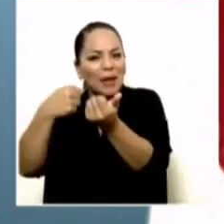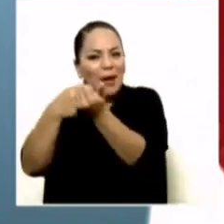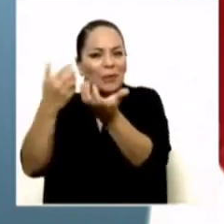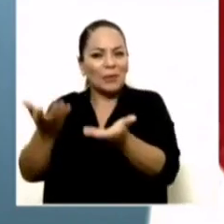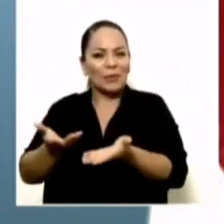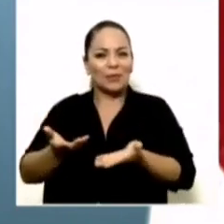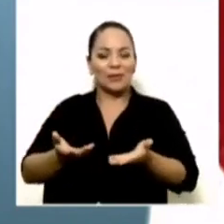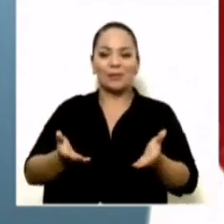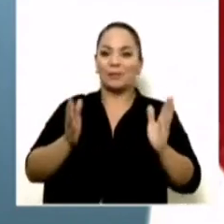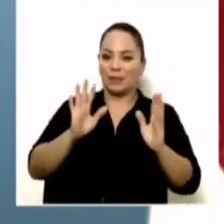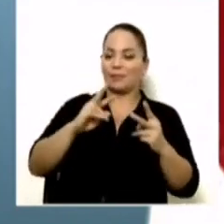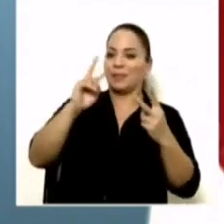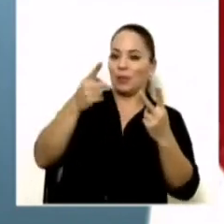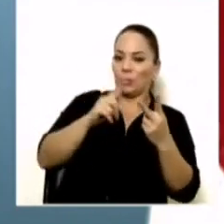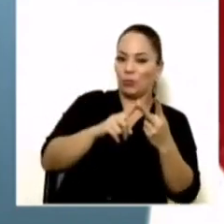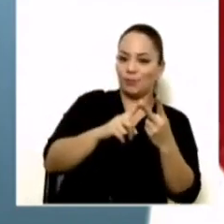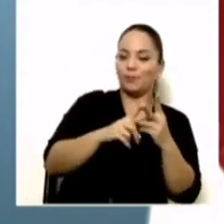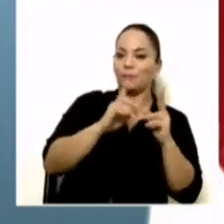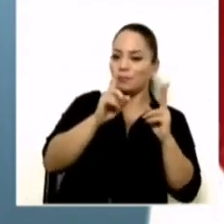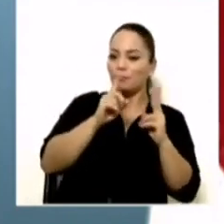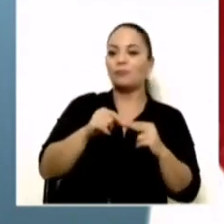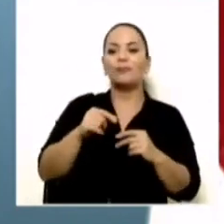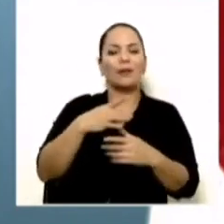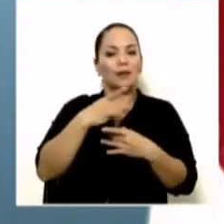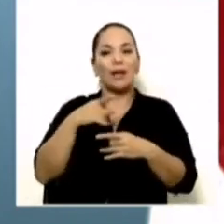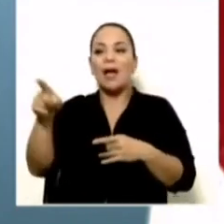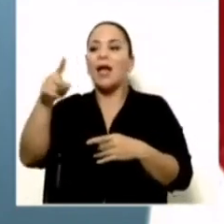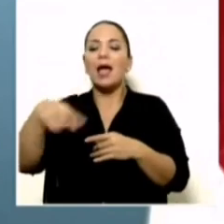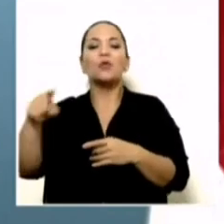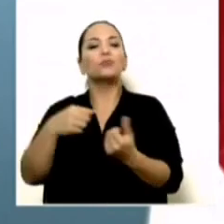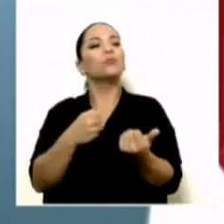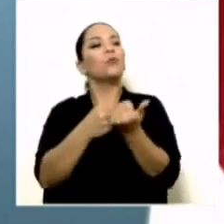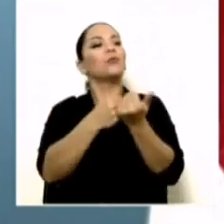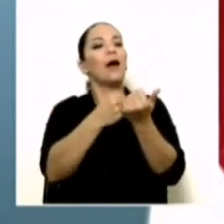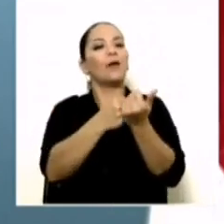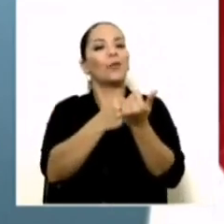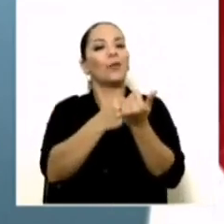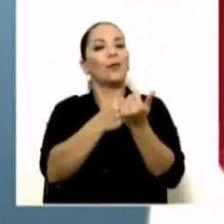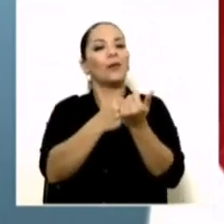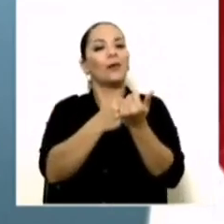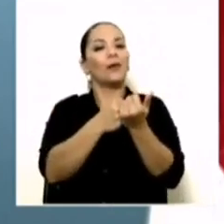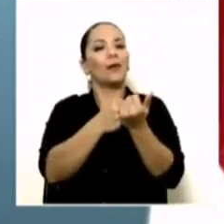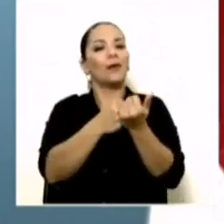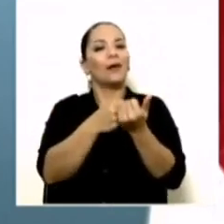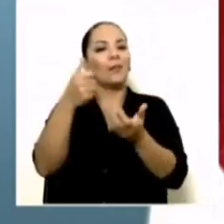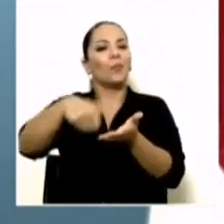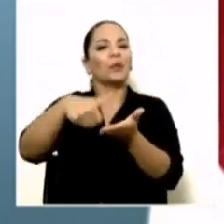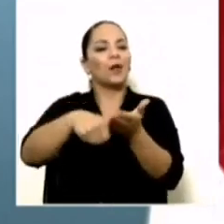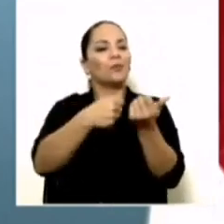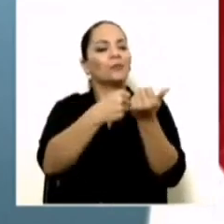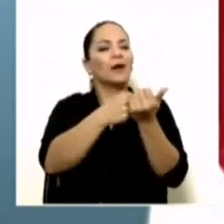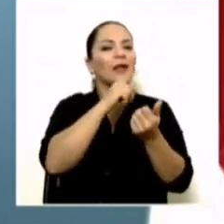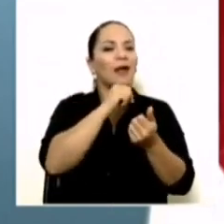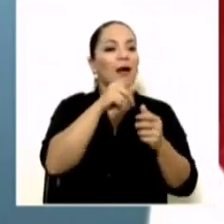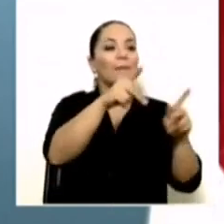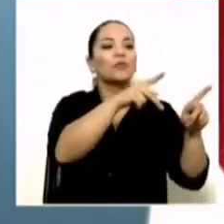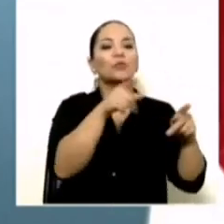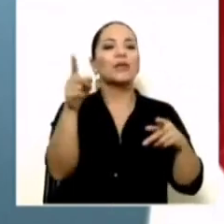Segundo, votaron a favor de quienes ellos representan y no a favor de los trabajadores de la caja, en apariencia.